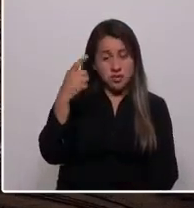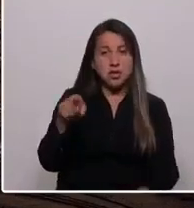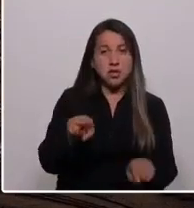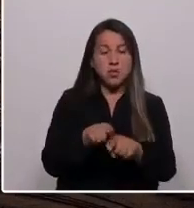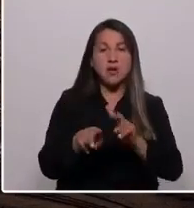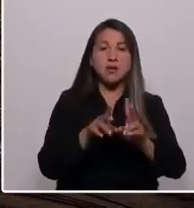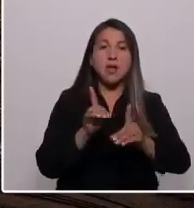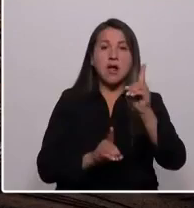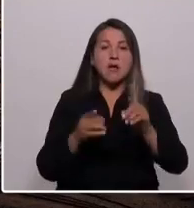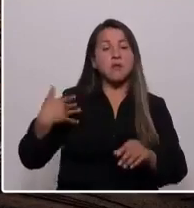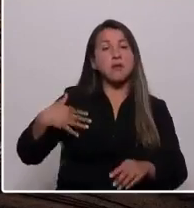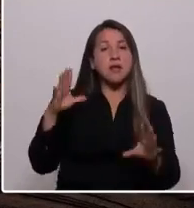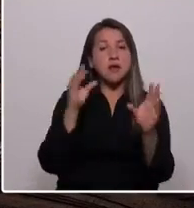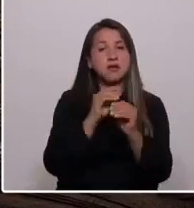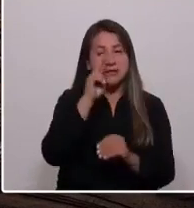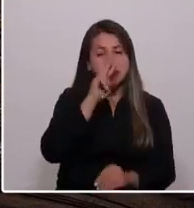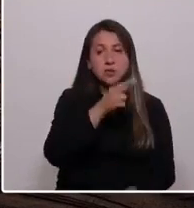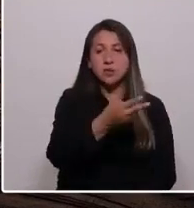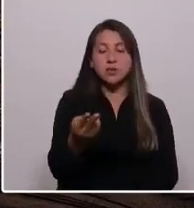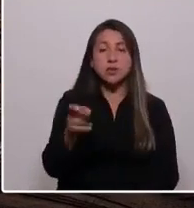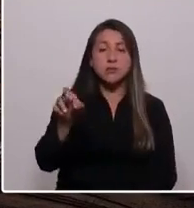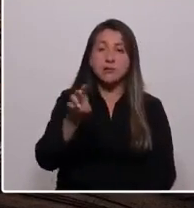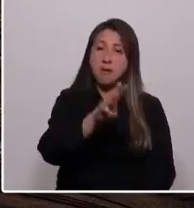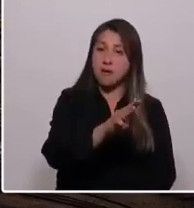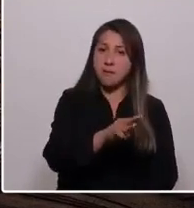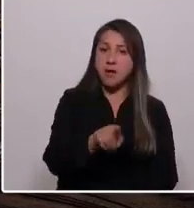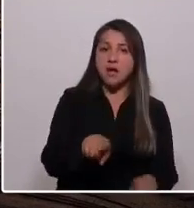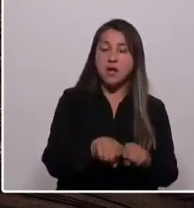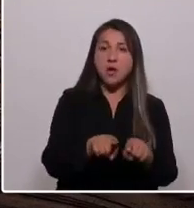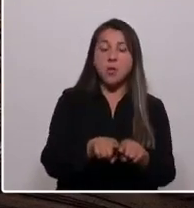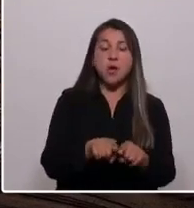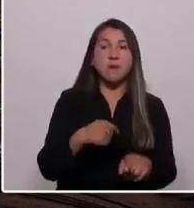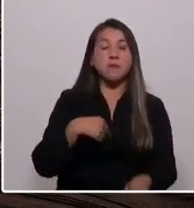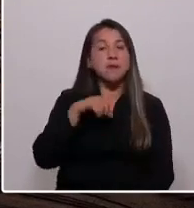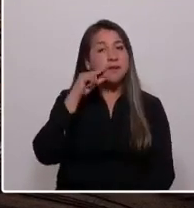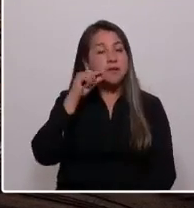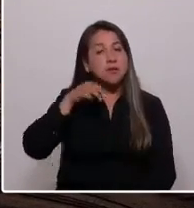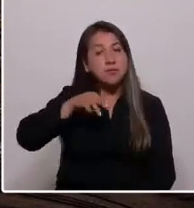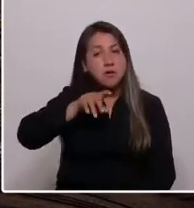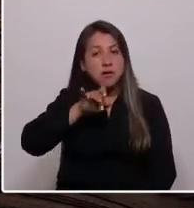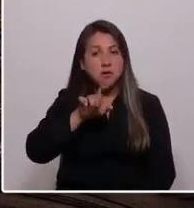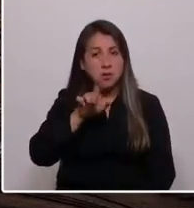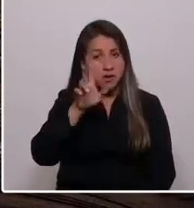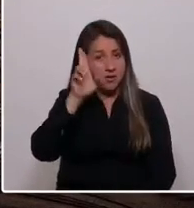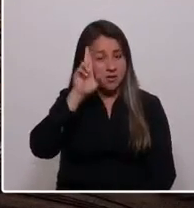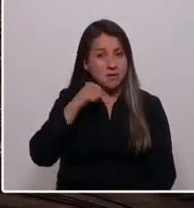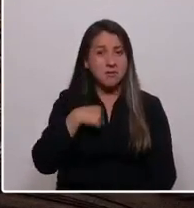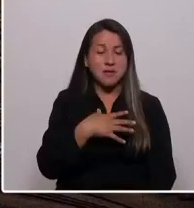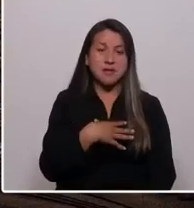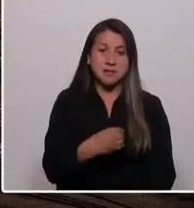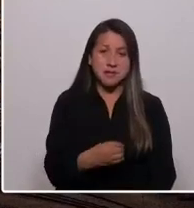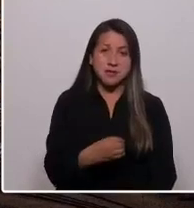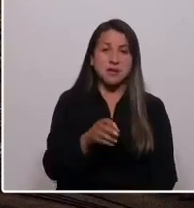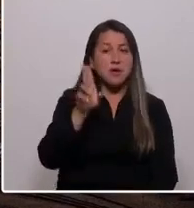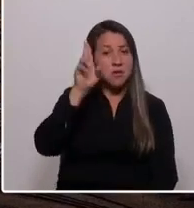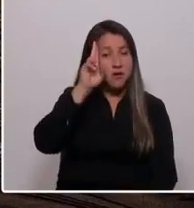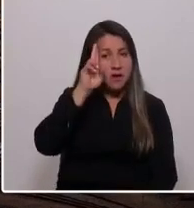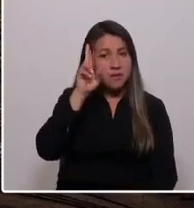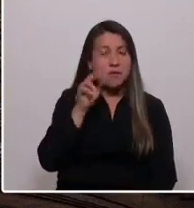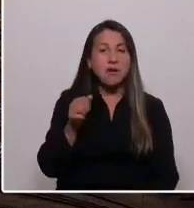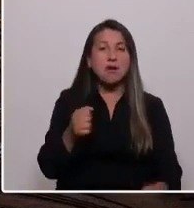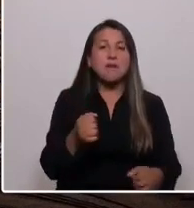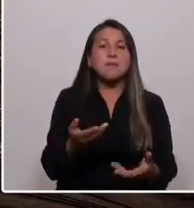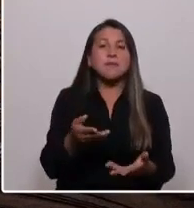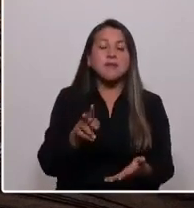Las noches sin ustedes, papá y mamá. La ausencia de mi tío Manuel. Recordé a mis hijos y a mi amado Mario. Recordé los abrazos de la gente que